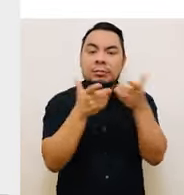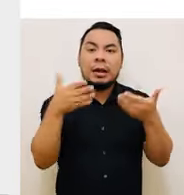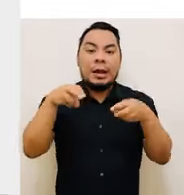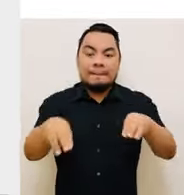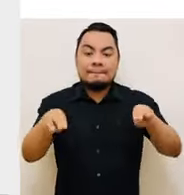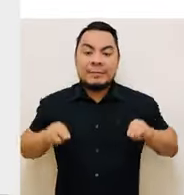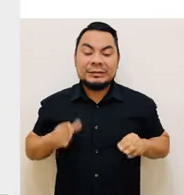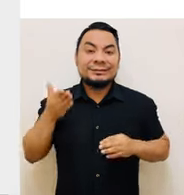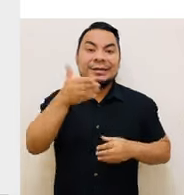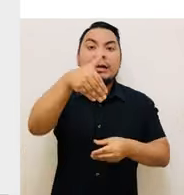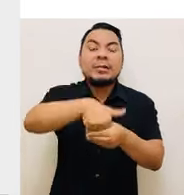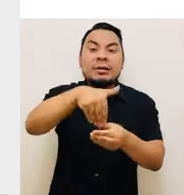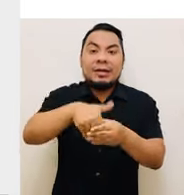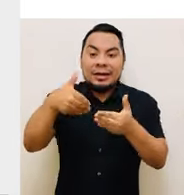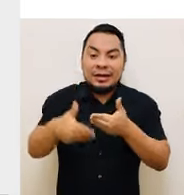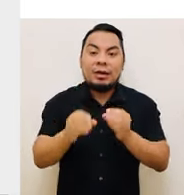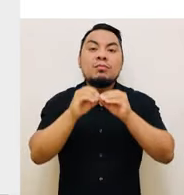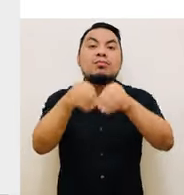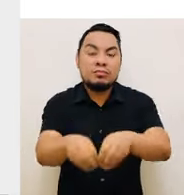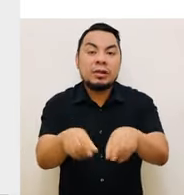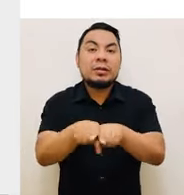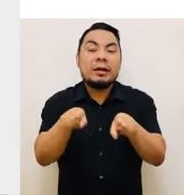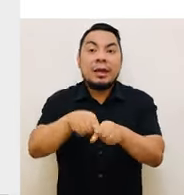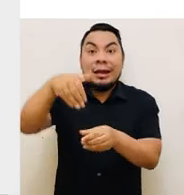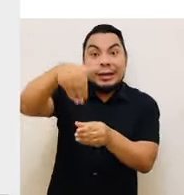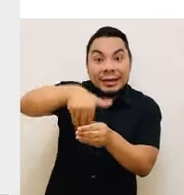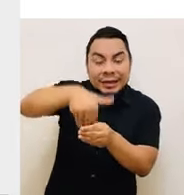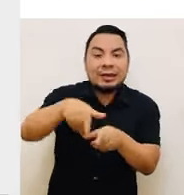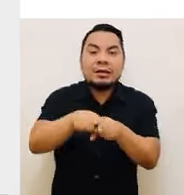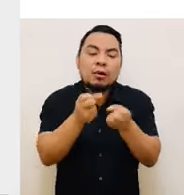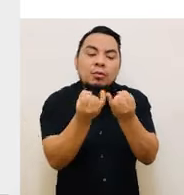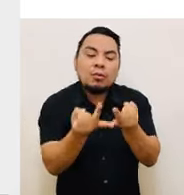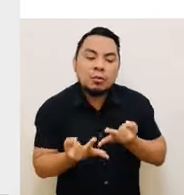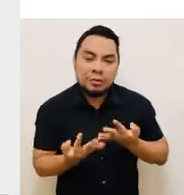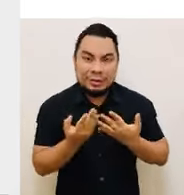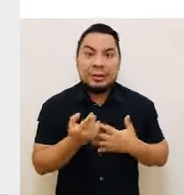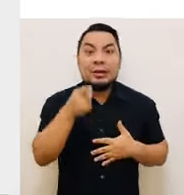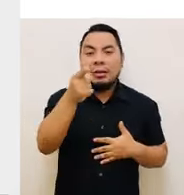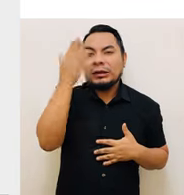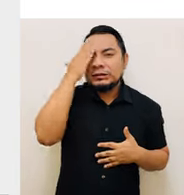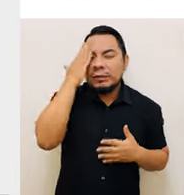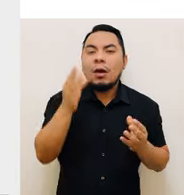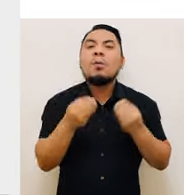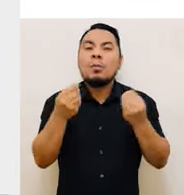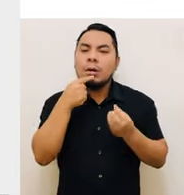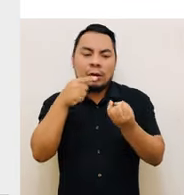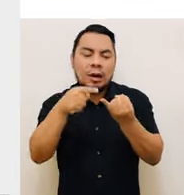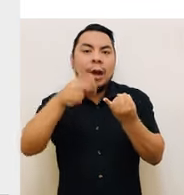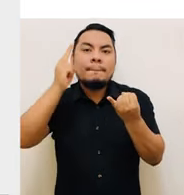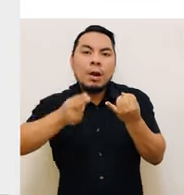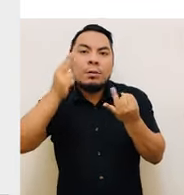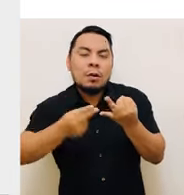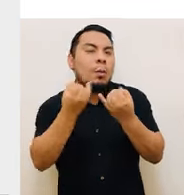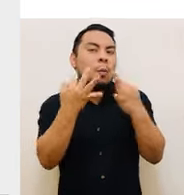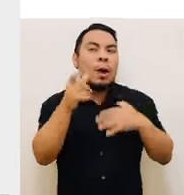la mesa de votación durante la instalación, el sufragio y el escrutinio e informarte sobre las prohibiciones a las